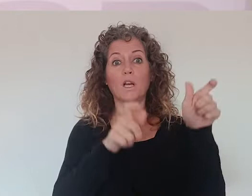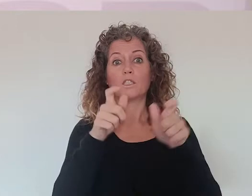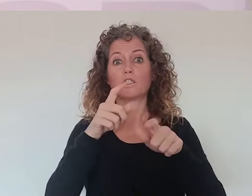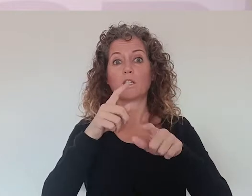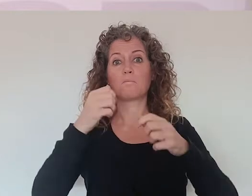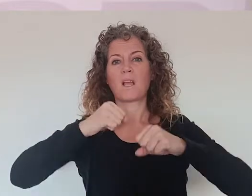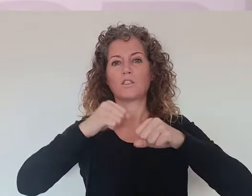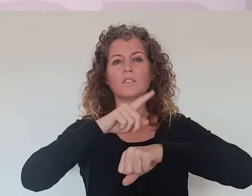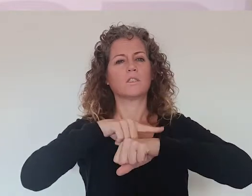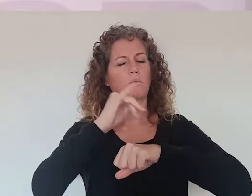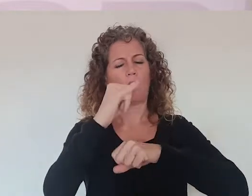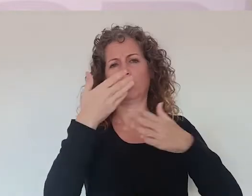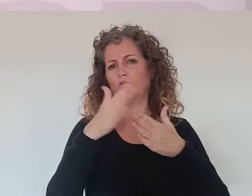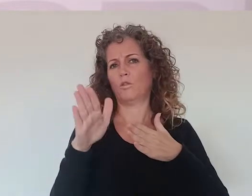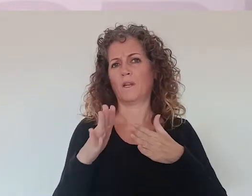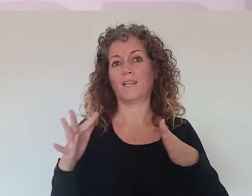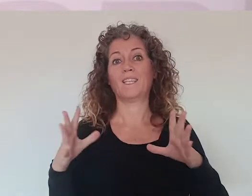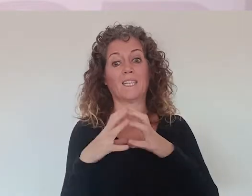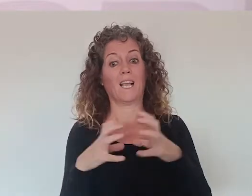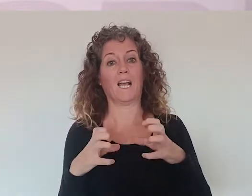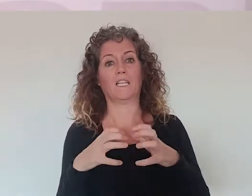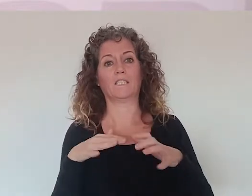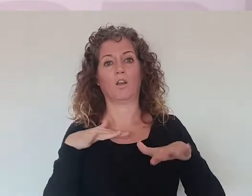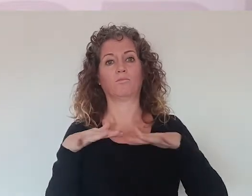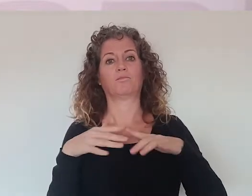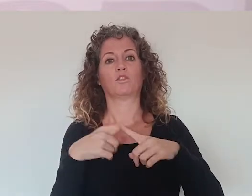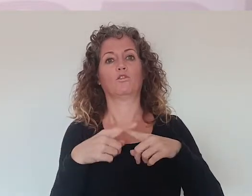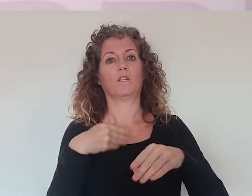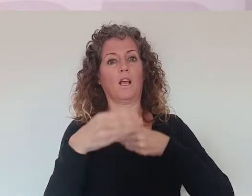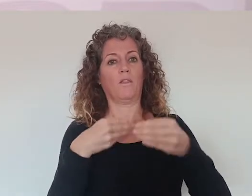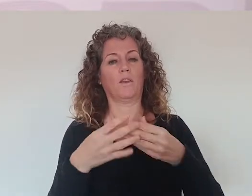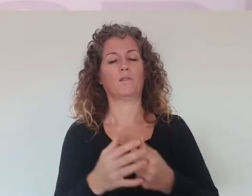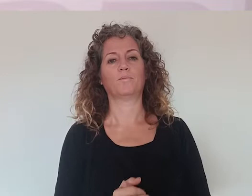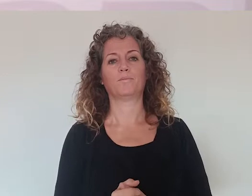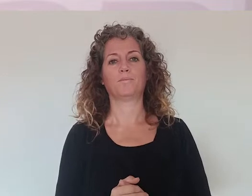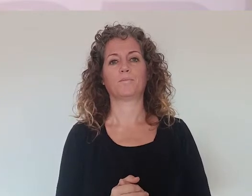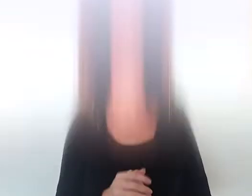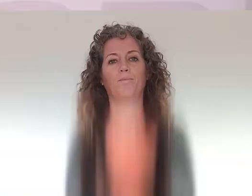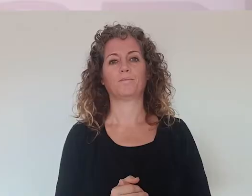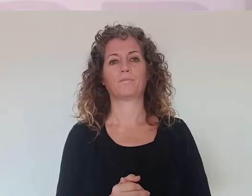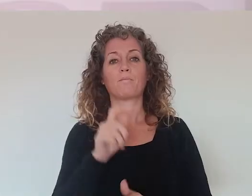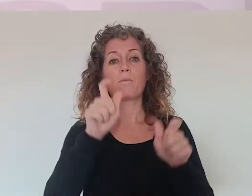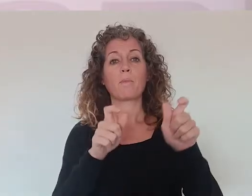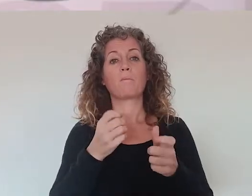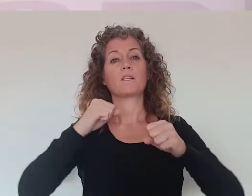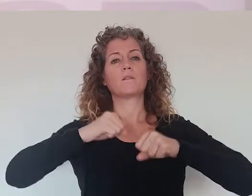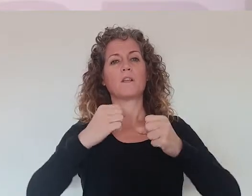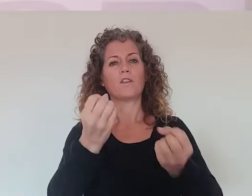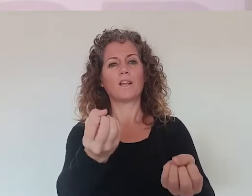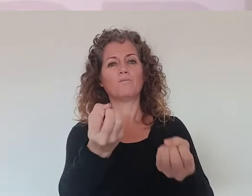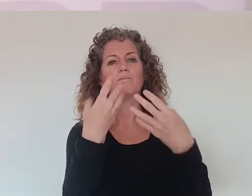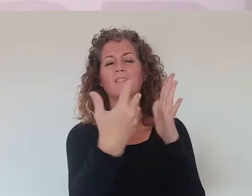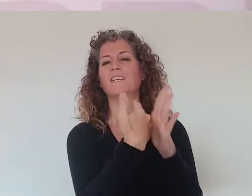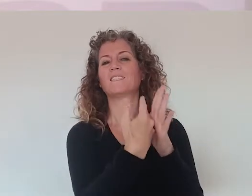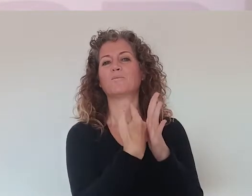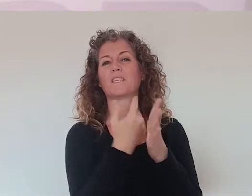actual donde las personas mayores disponen de mucho tiempo y de muchas ganas de seguir haciendo cosas. Bueno, lo que nos cuentan